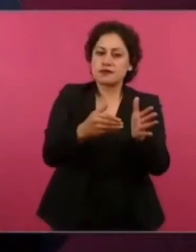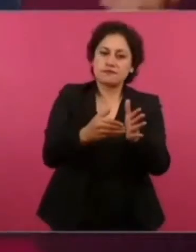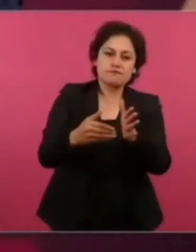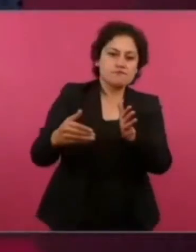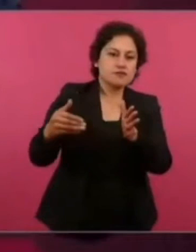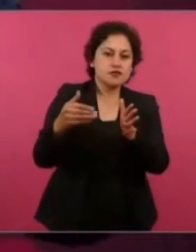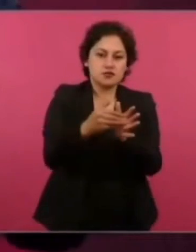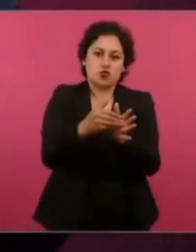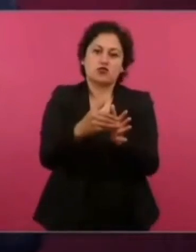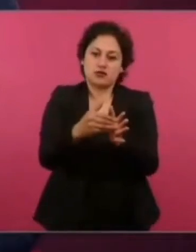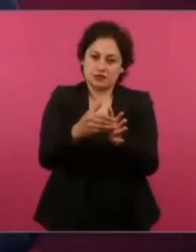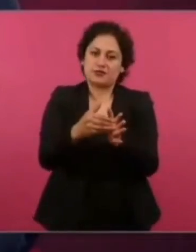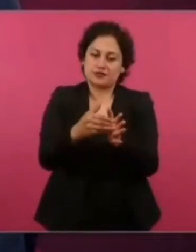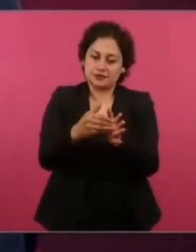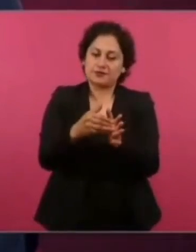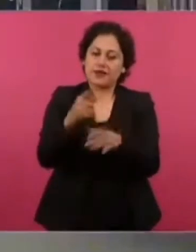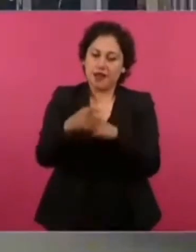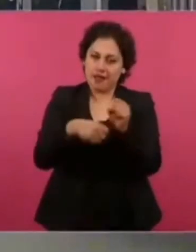los periódicos